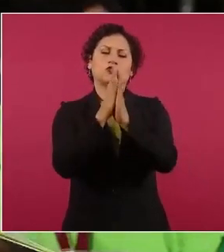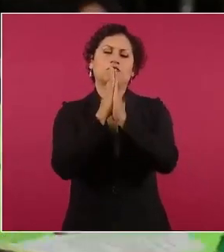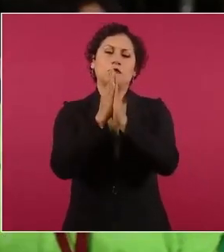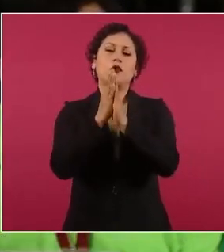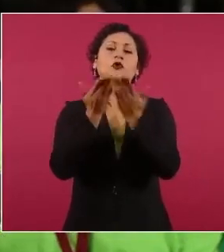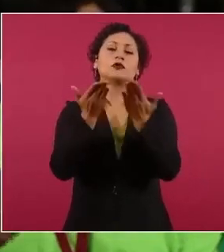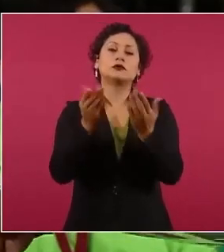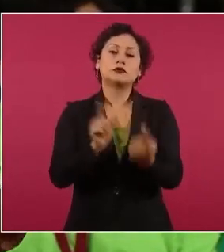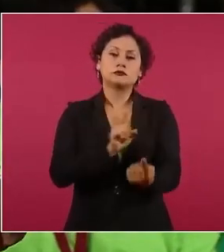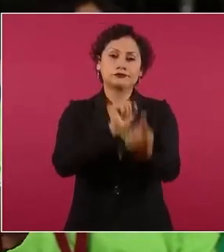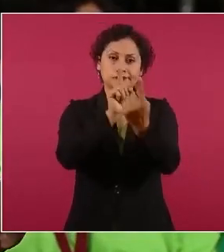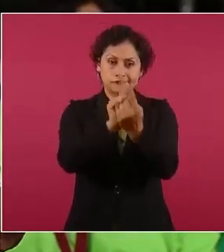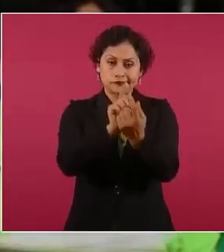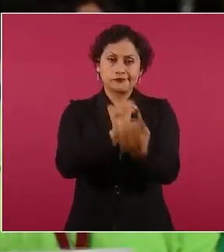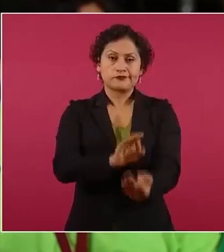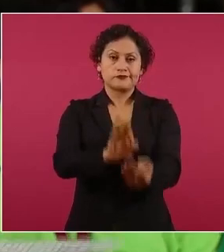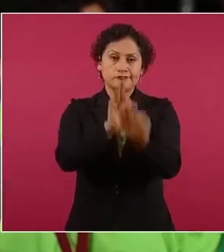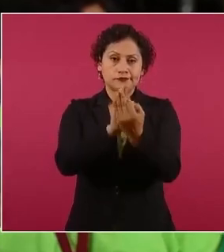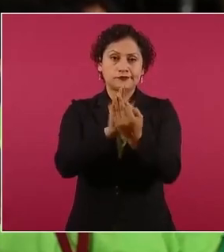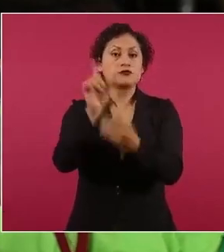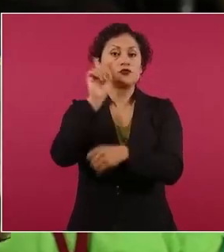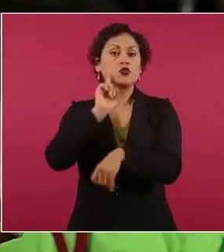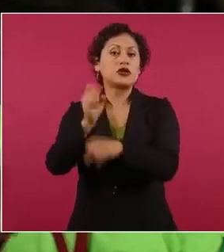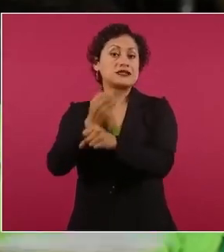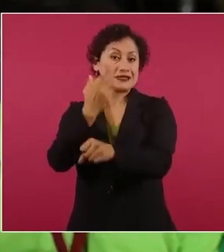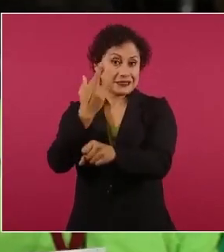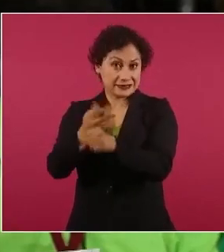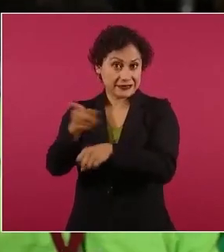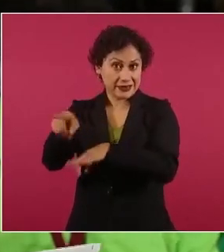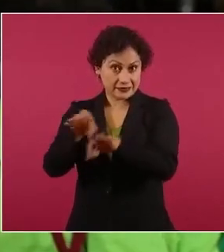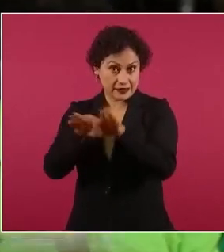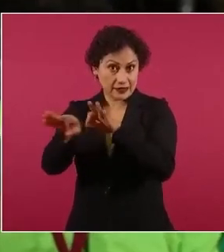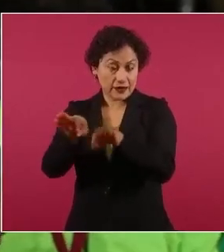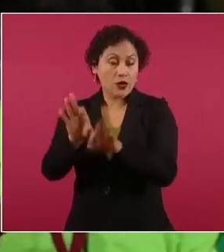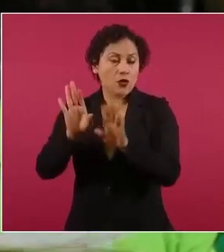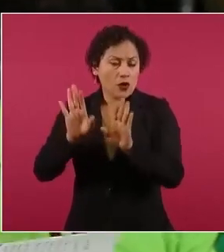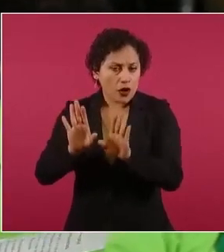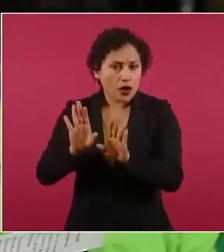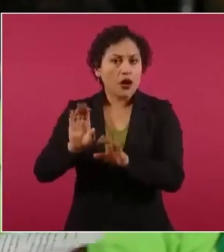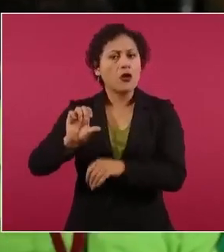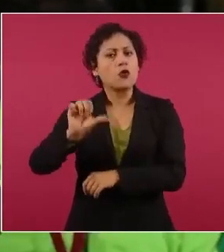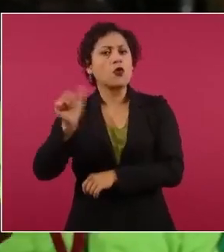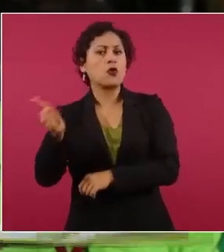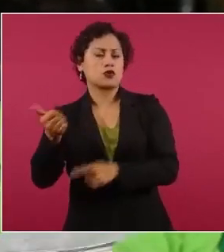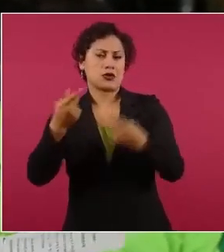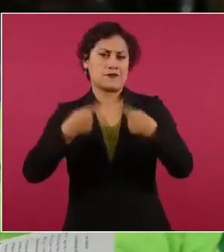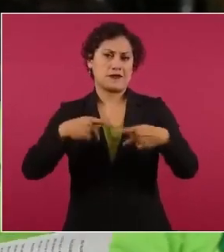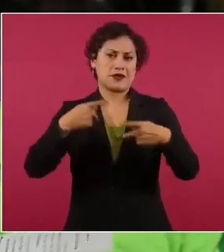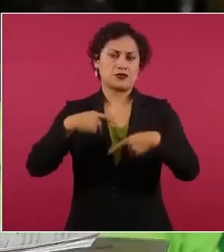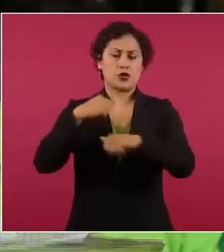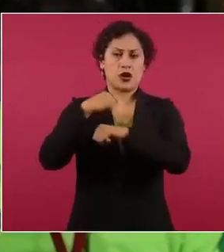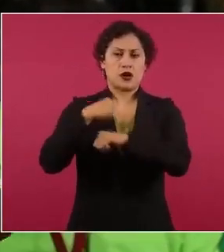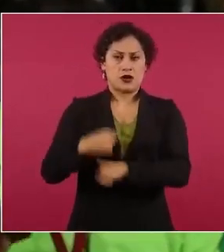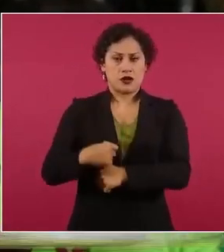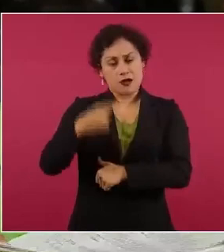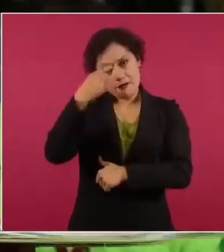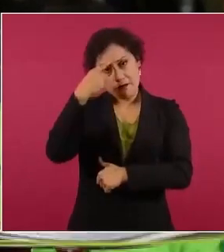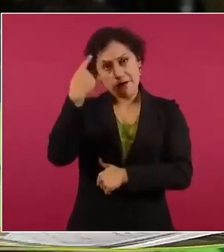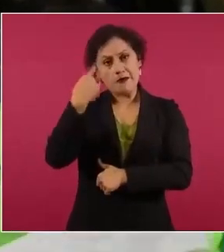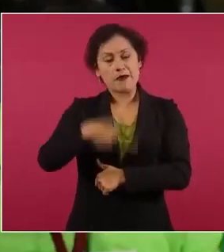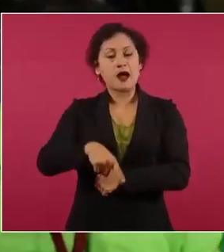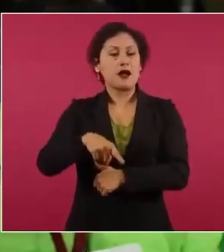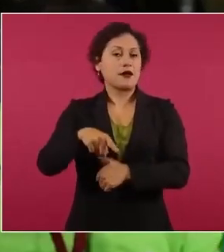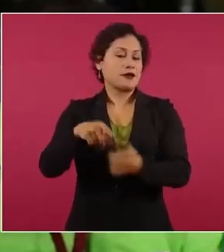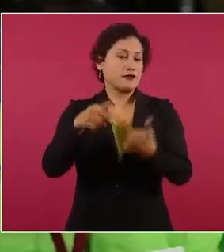dicen que más allá con la secretaria del trabajo incluso pudiera ser con algún otro funcionario que pudiera estar viendo no solamente